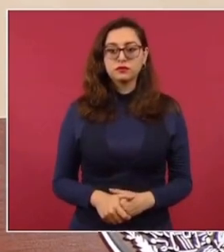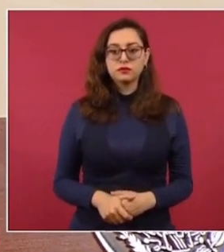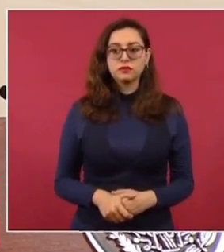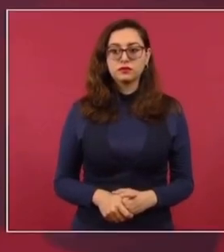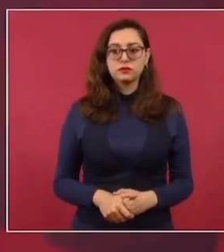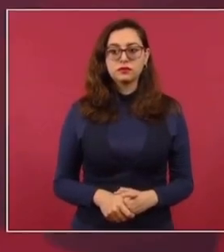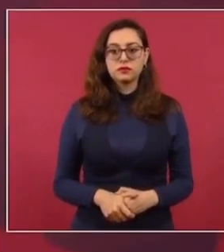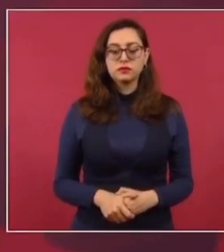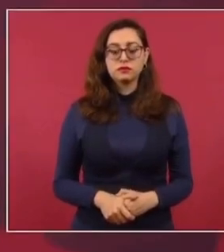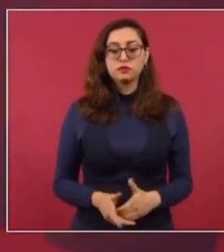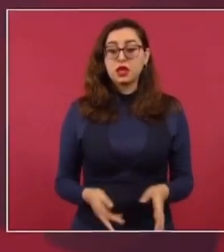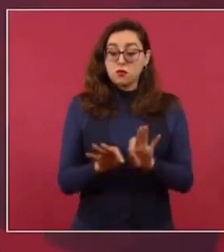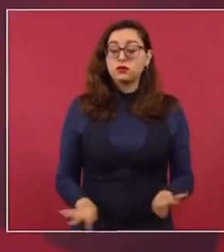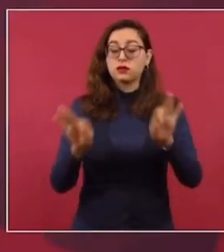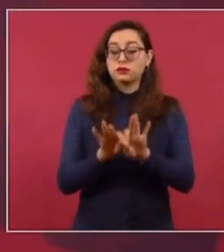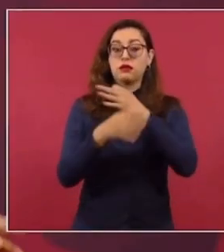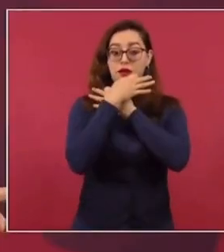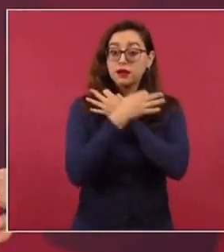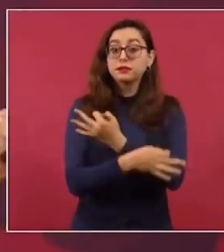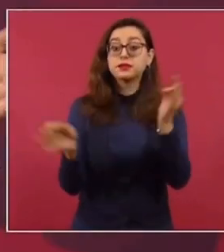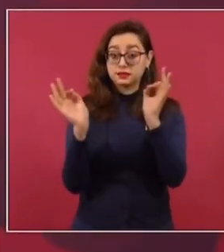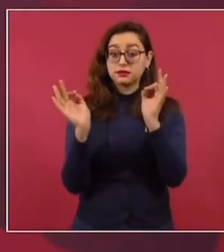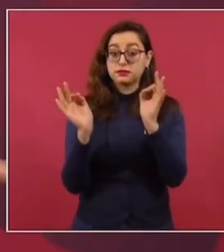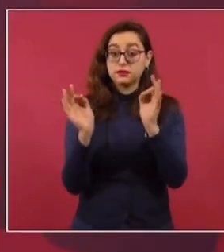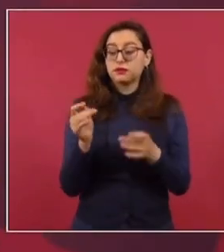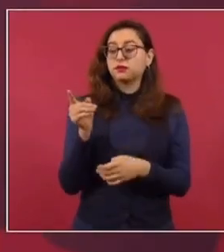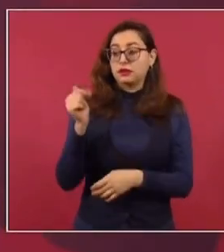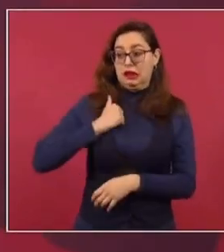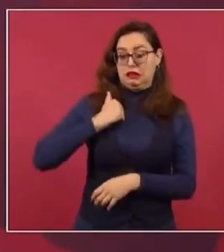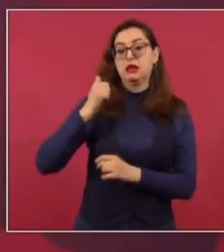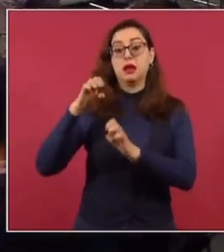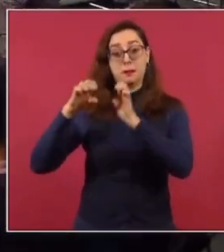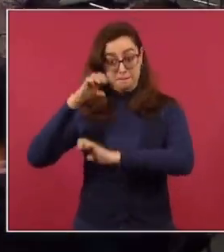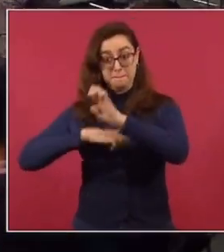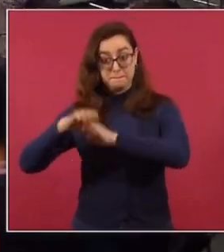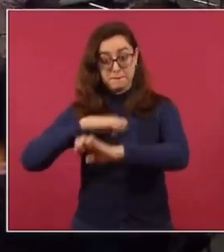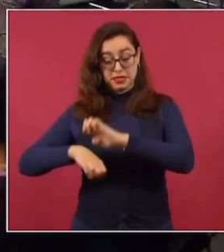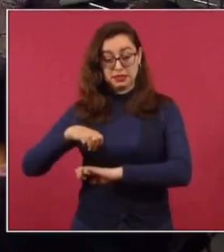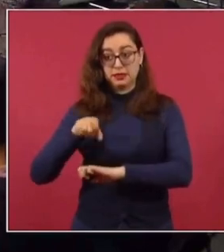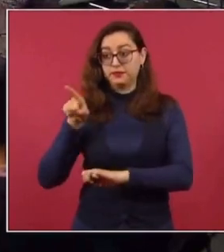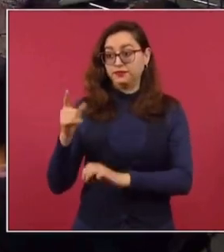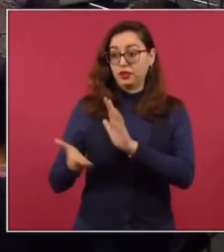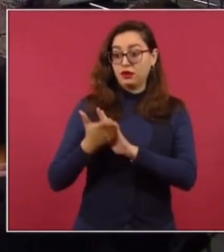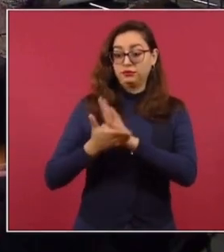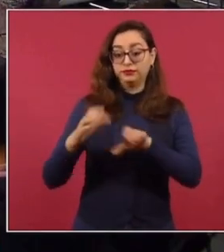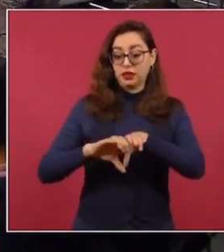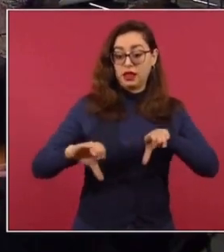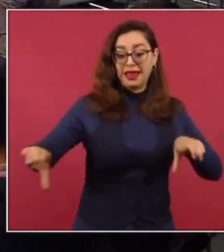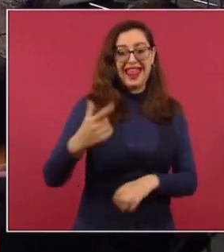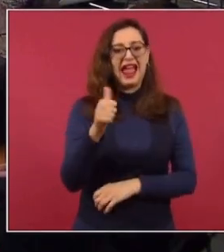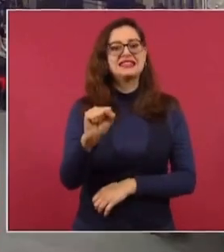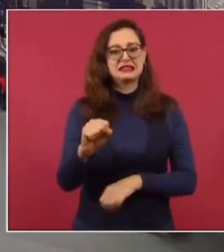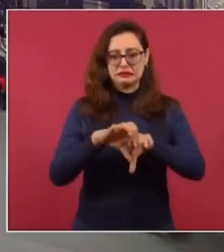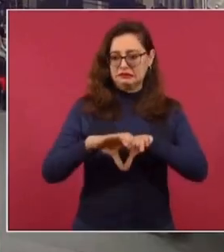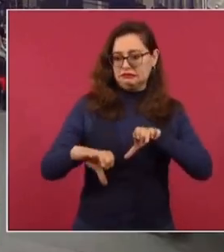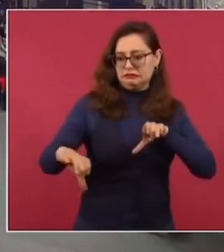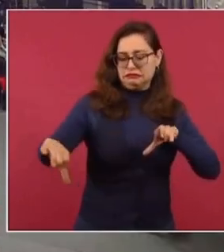hay una empresa canadiense que está construyendo un gasoducto en el Golfo